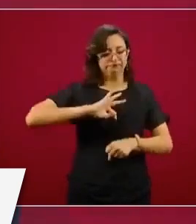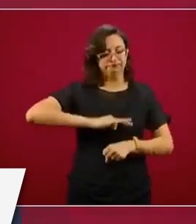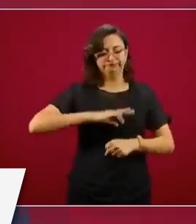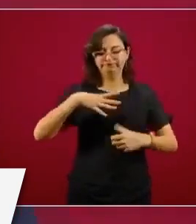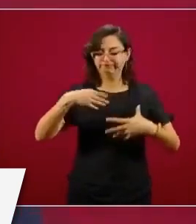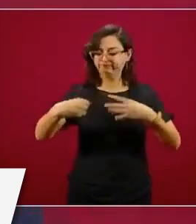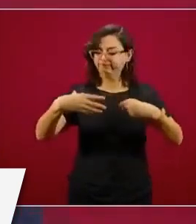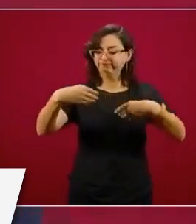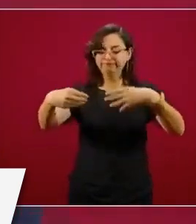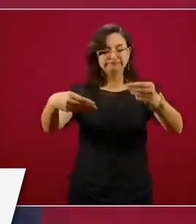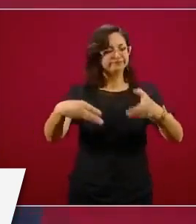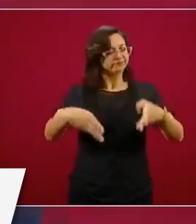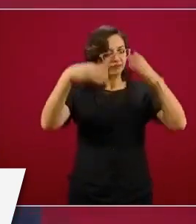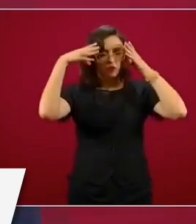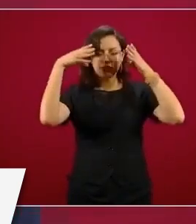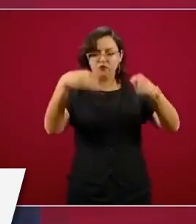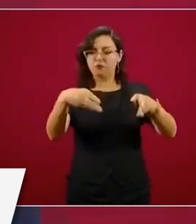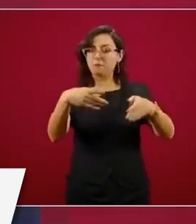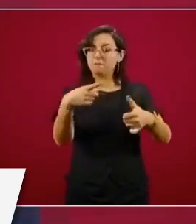central.